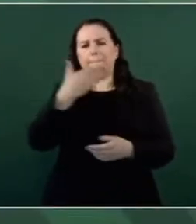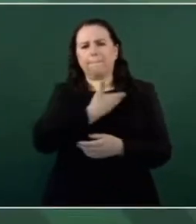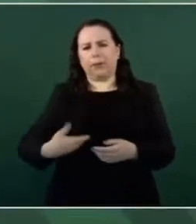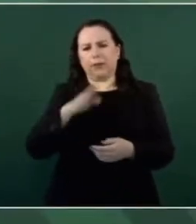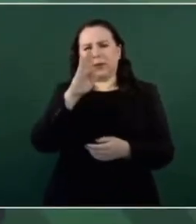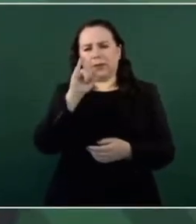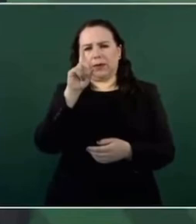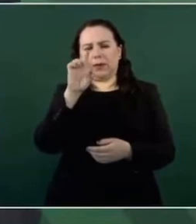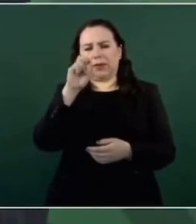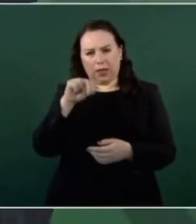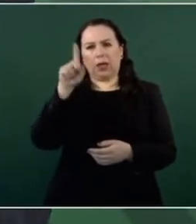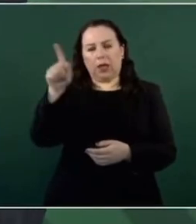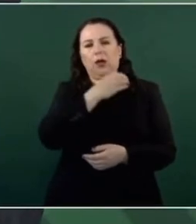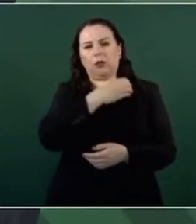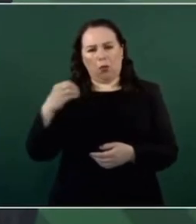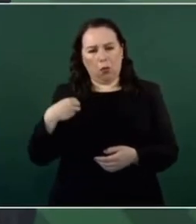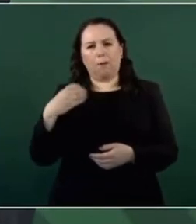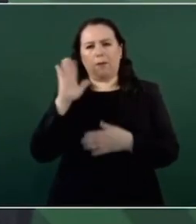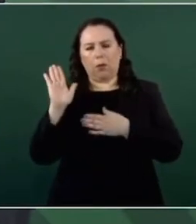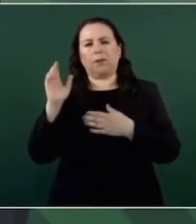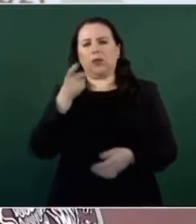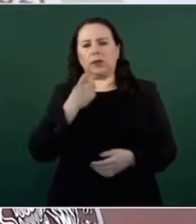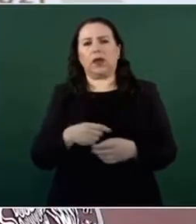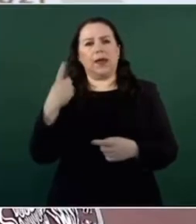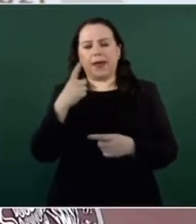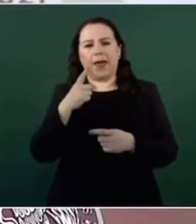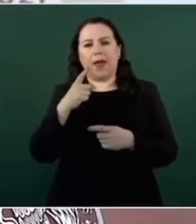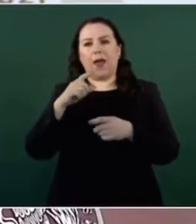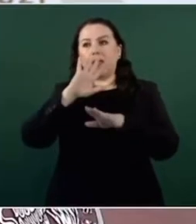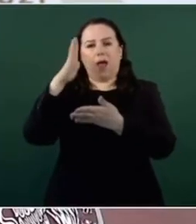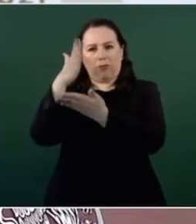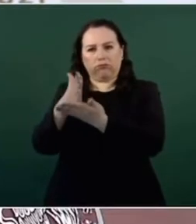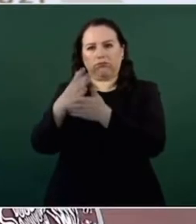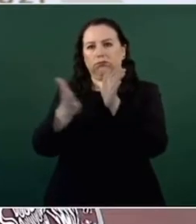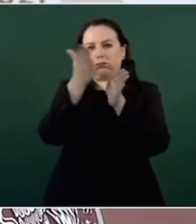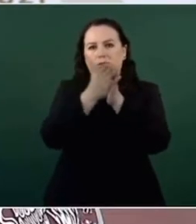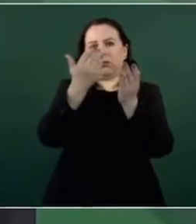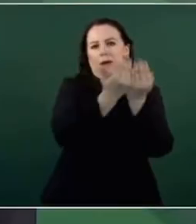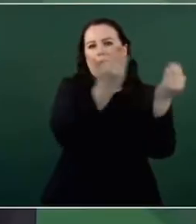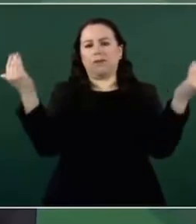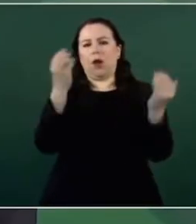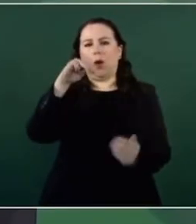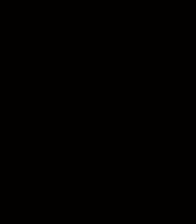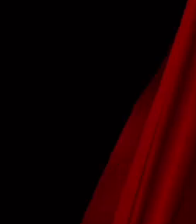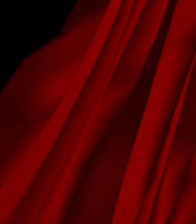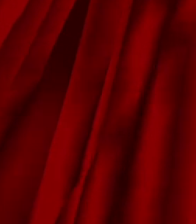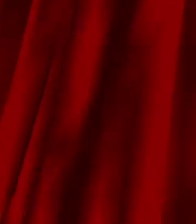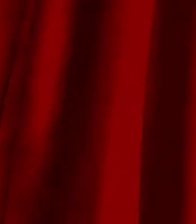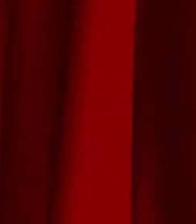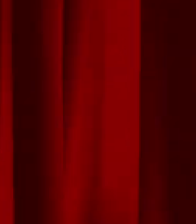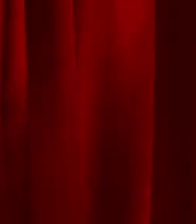se comprometió a que ya no se iba a seguir construyendo el muro fronterizo.